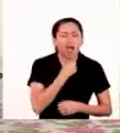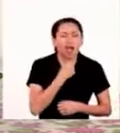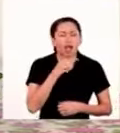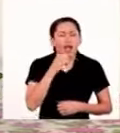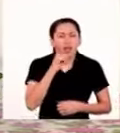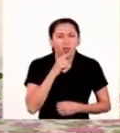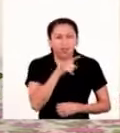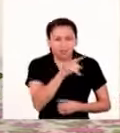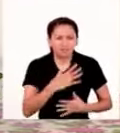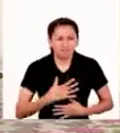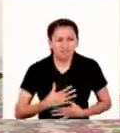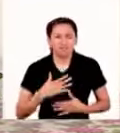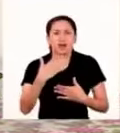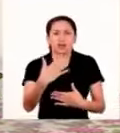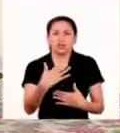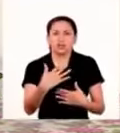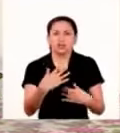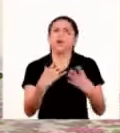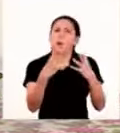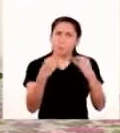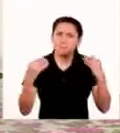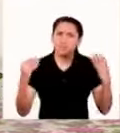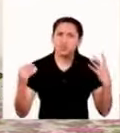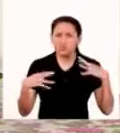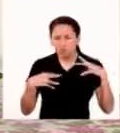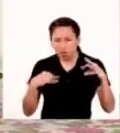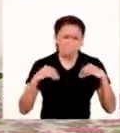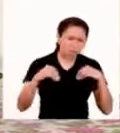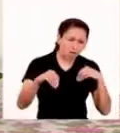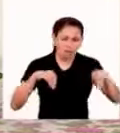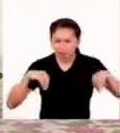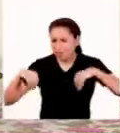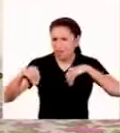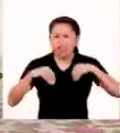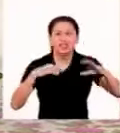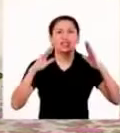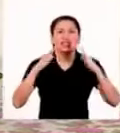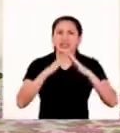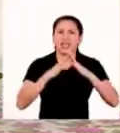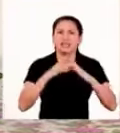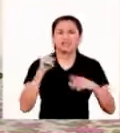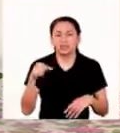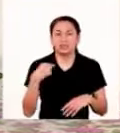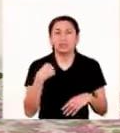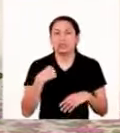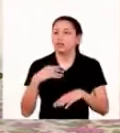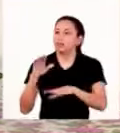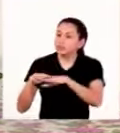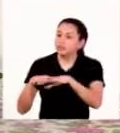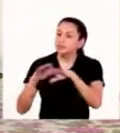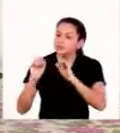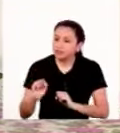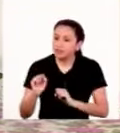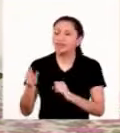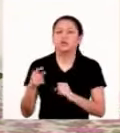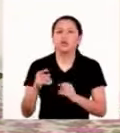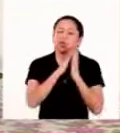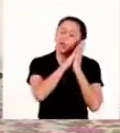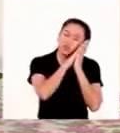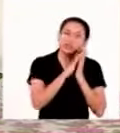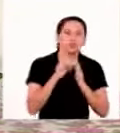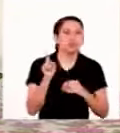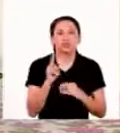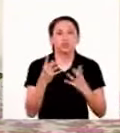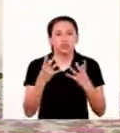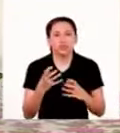bastante mayor si había mucho movimiento en casa ella se sentía inquieta y le costaba alimentarse o